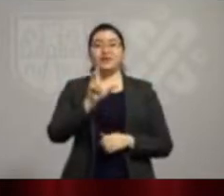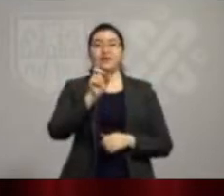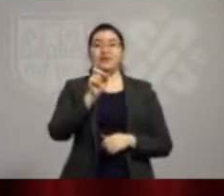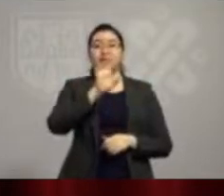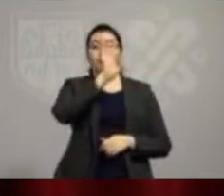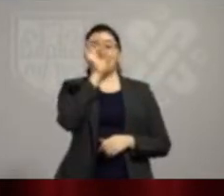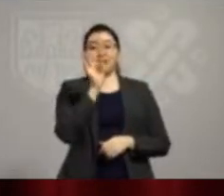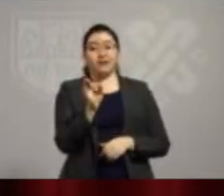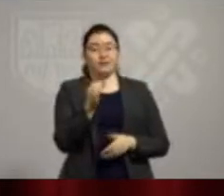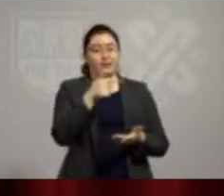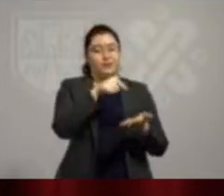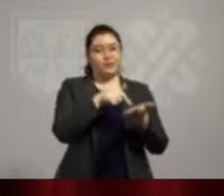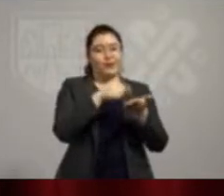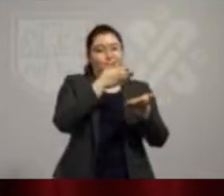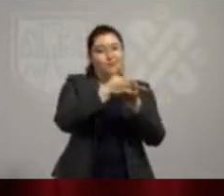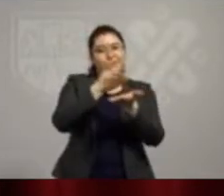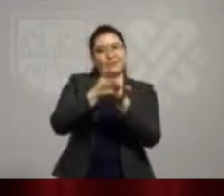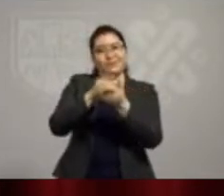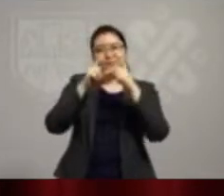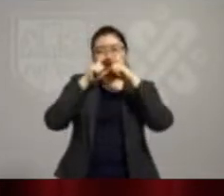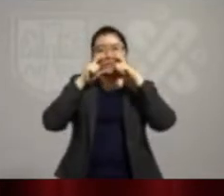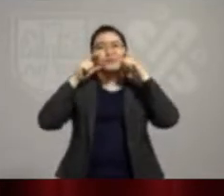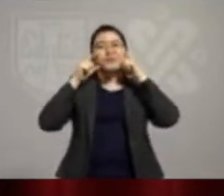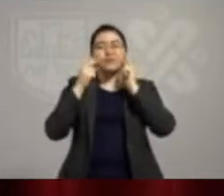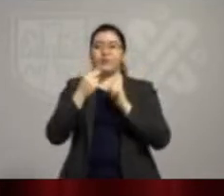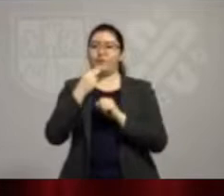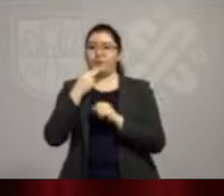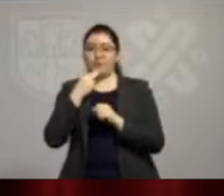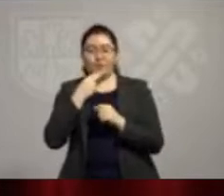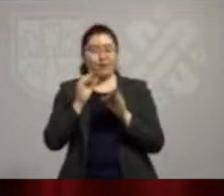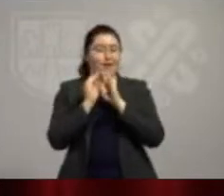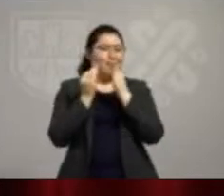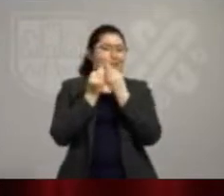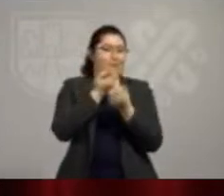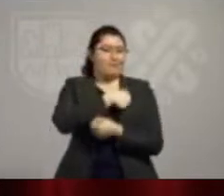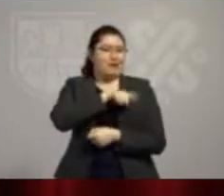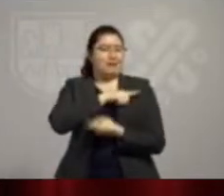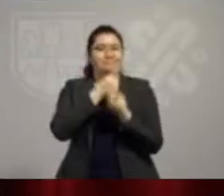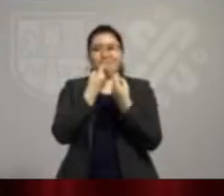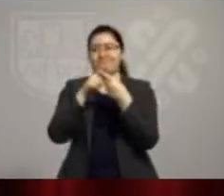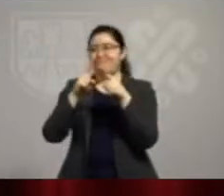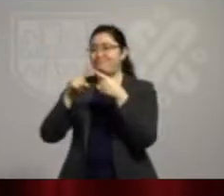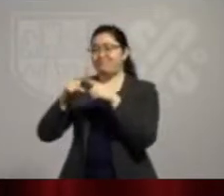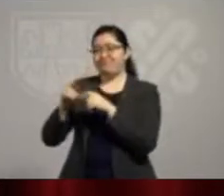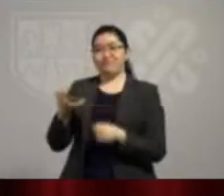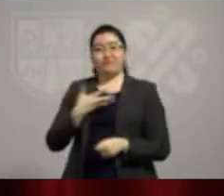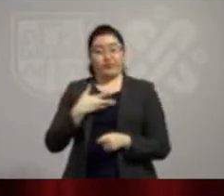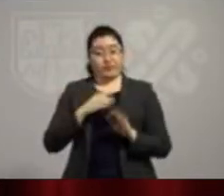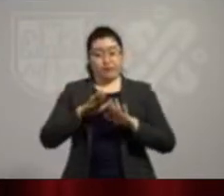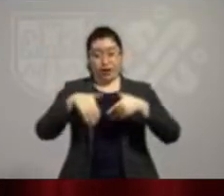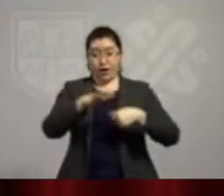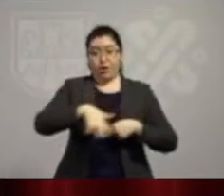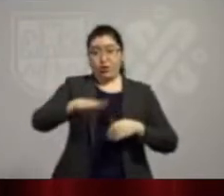por ciento de aforo en espacios cerrados, uso de cubrebocas y diversas medidas sanitarias, y cuarenta por ciento en espacios